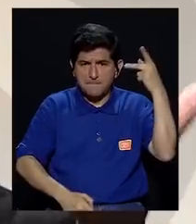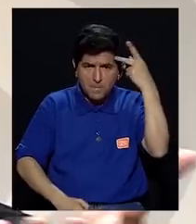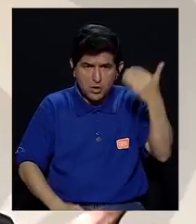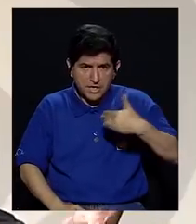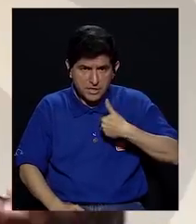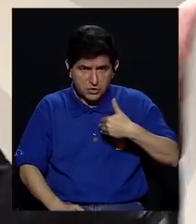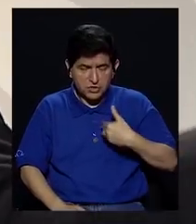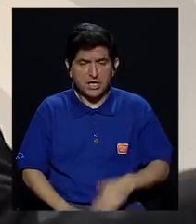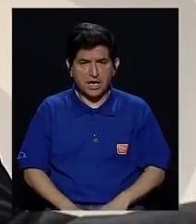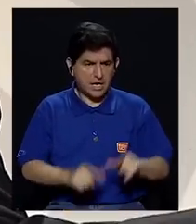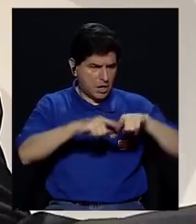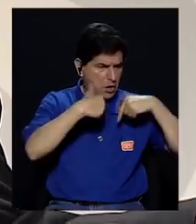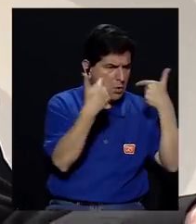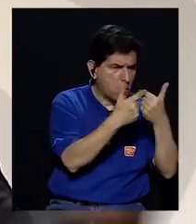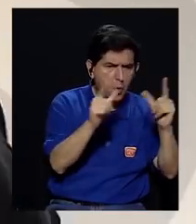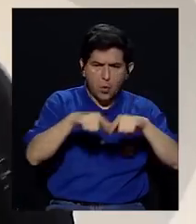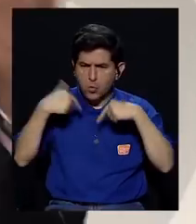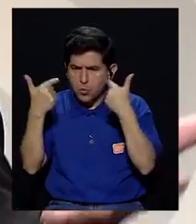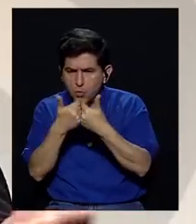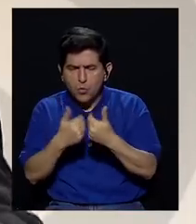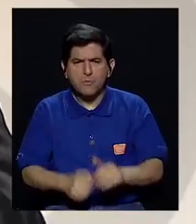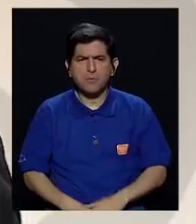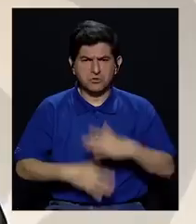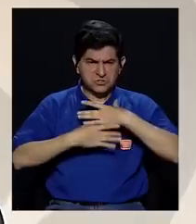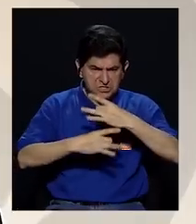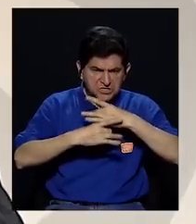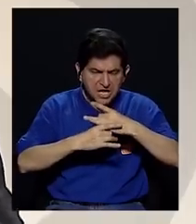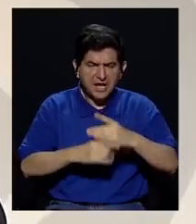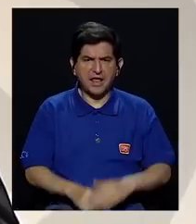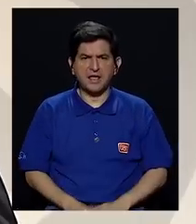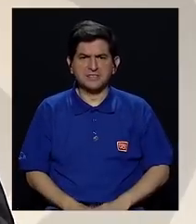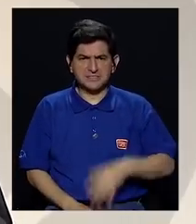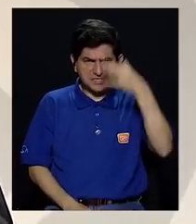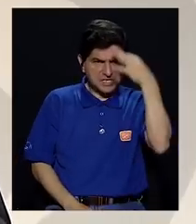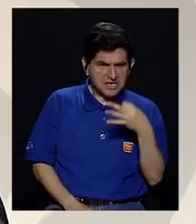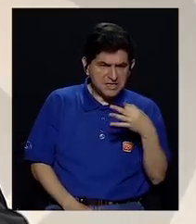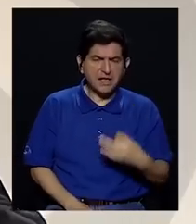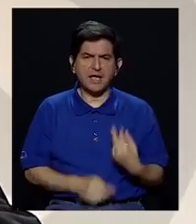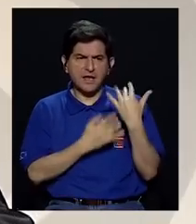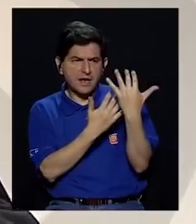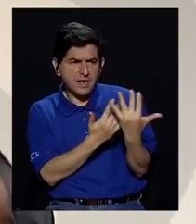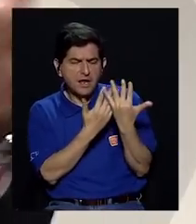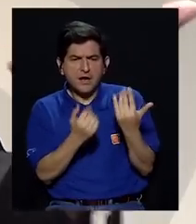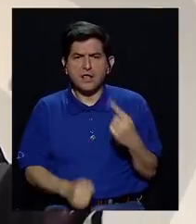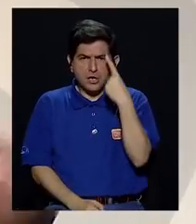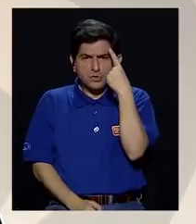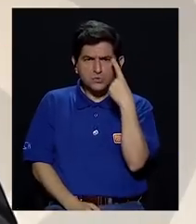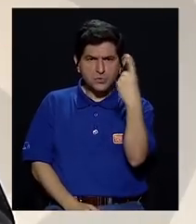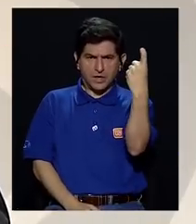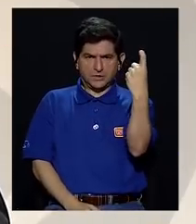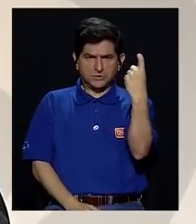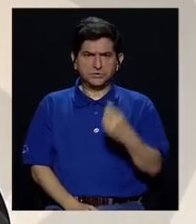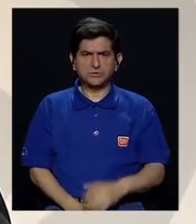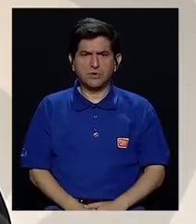político que tiene que ver con fuerzas, con intereses, con posiciones, con aspiraciones y sueños.